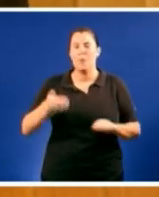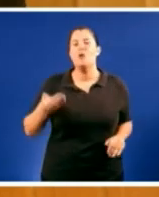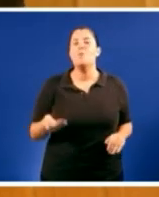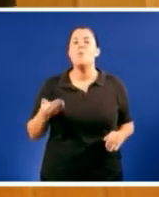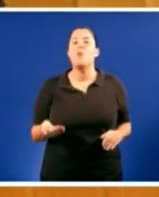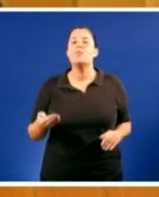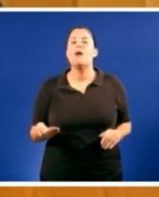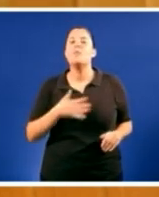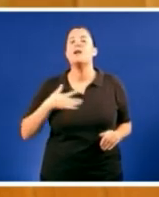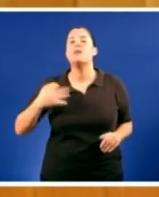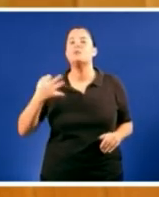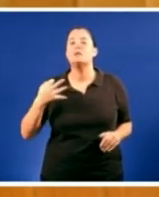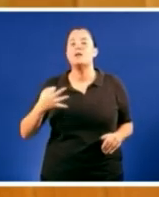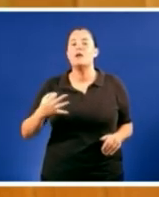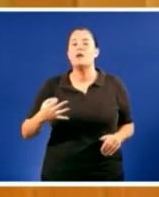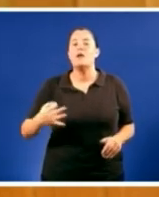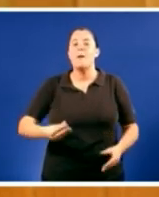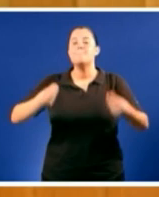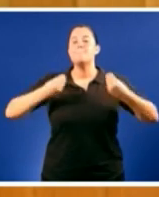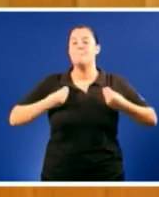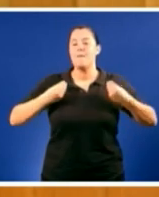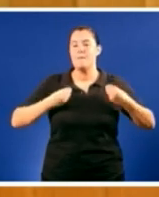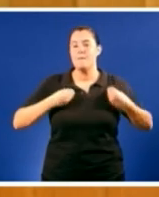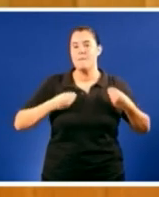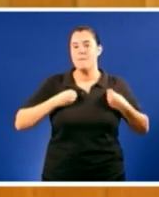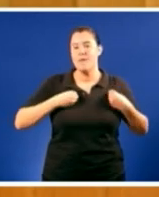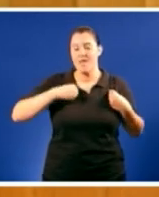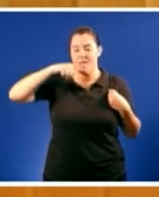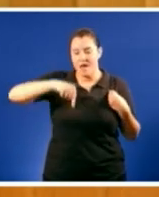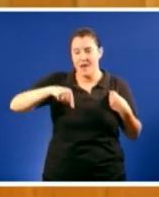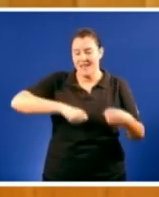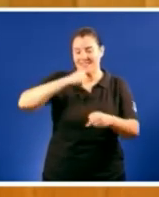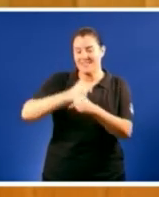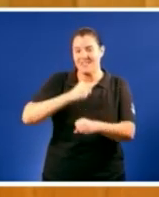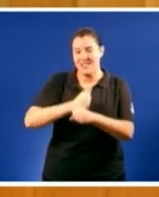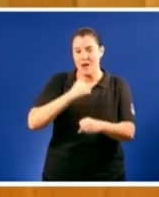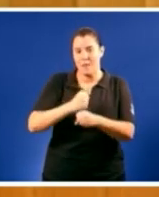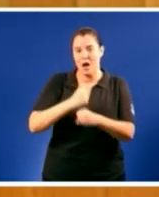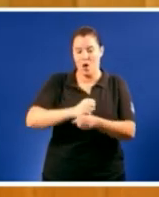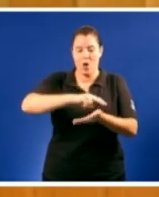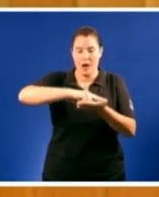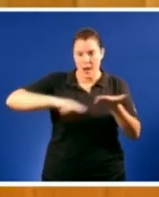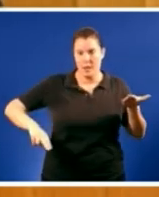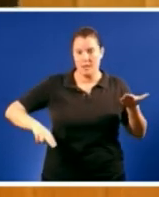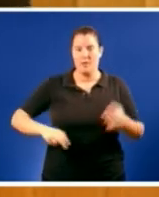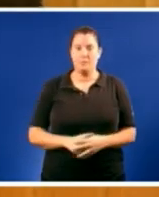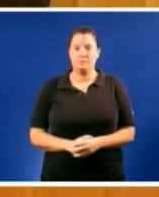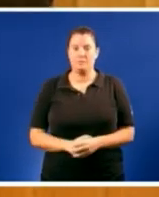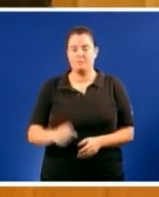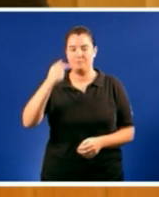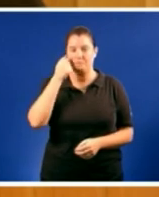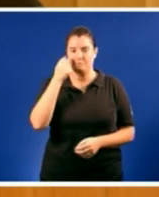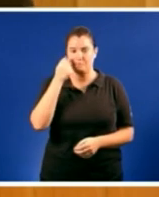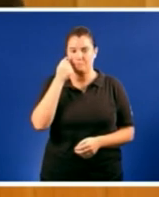como poder vivir dignamente dun posto de traballo na propia terra mire